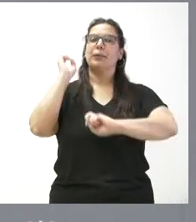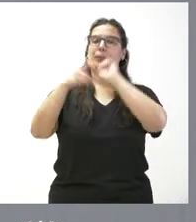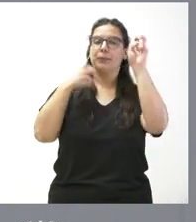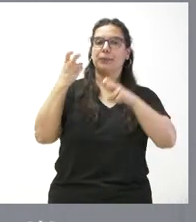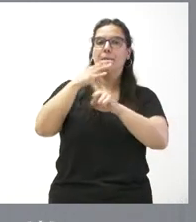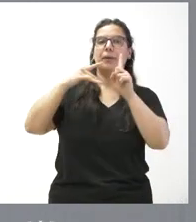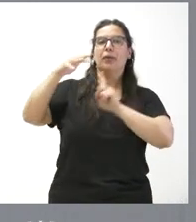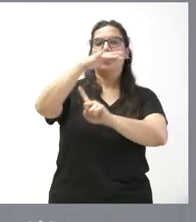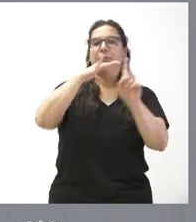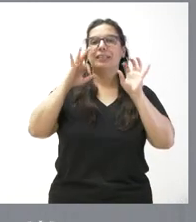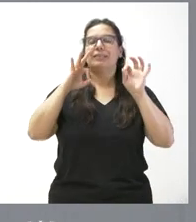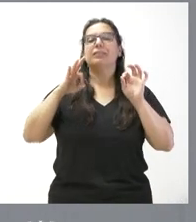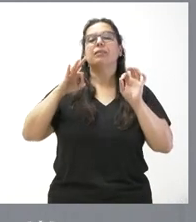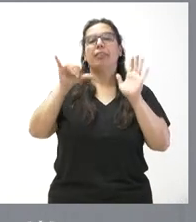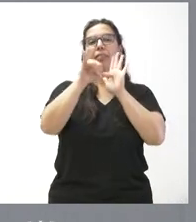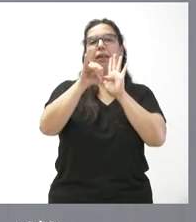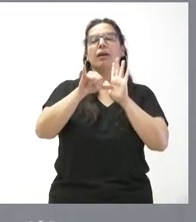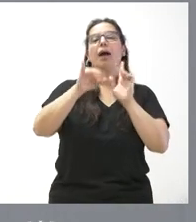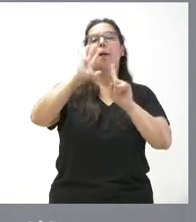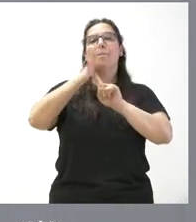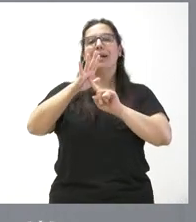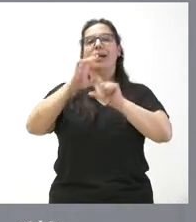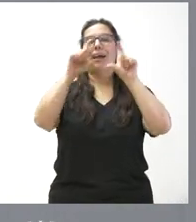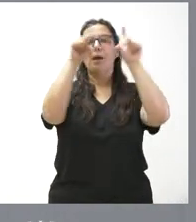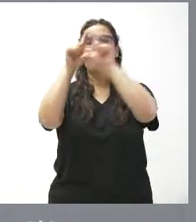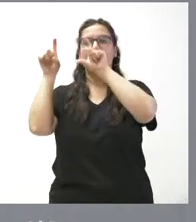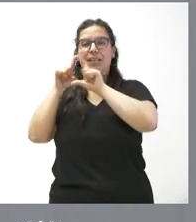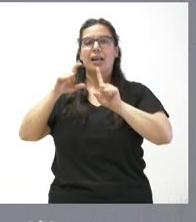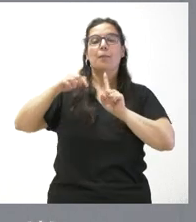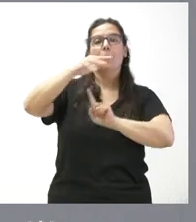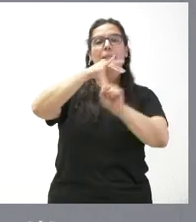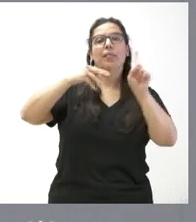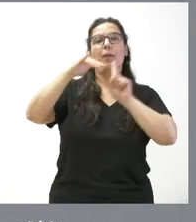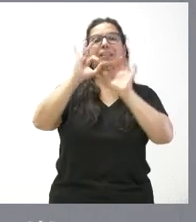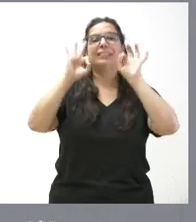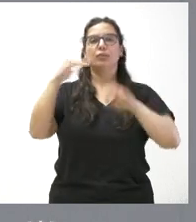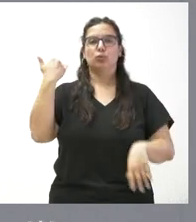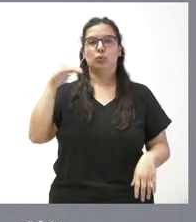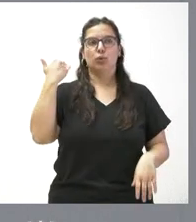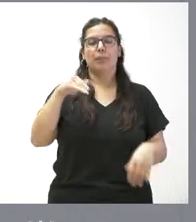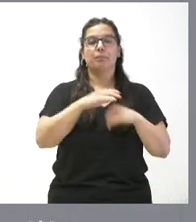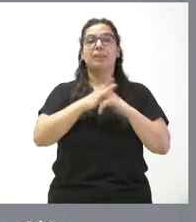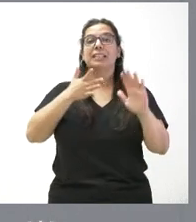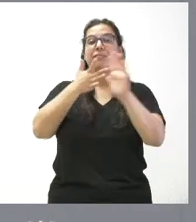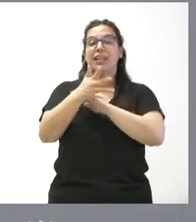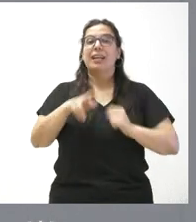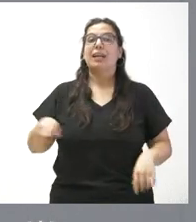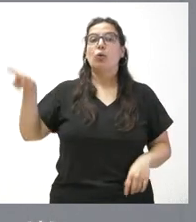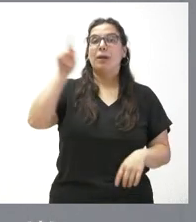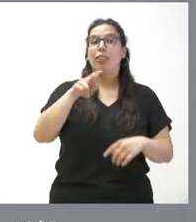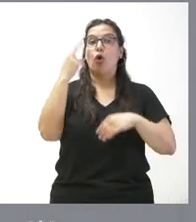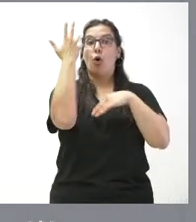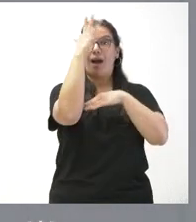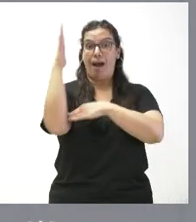medioambiental del entorno del Parque Empresarial del Medio Ambiente en Soria. Se trata de la recuperación de árboles